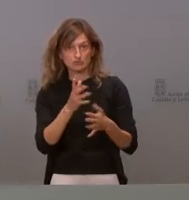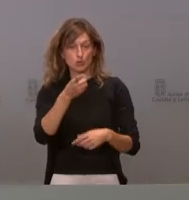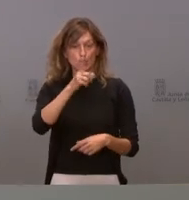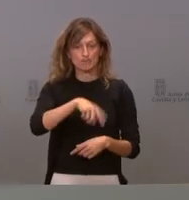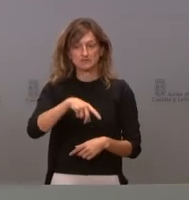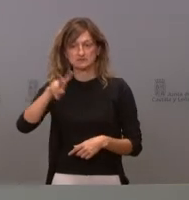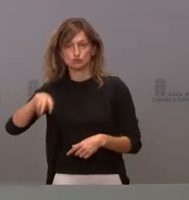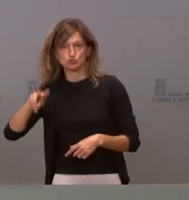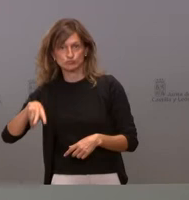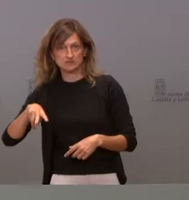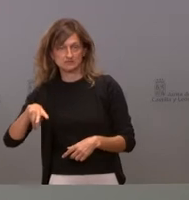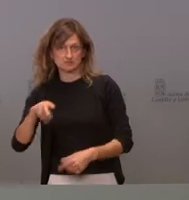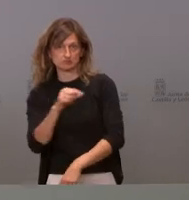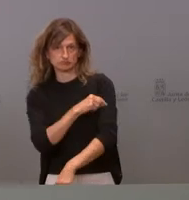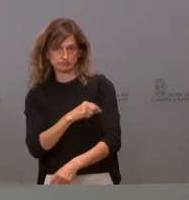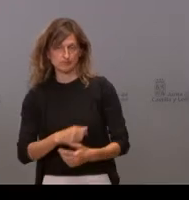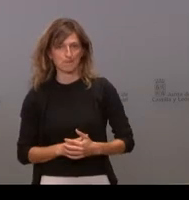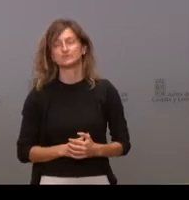meses desde el diagnóstico de la enfermedad.